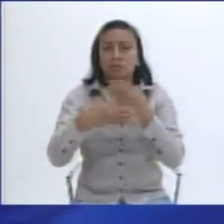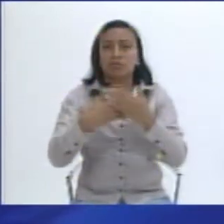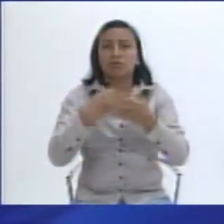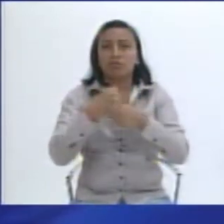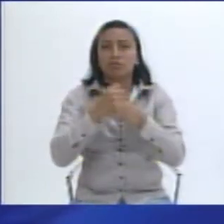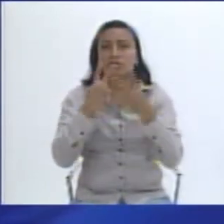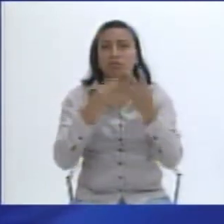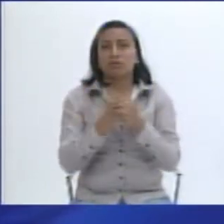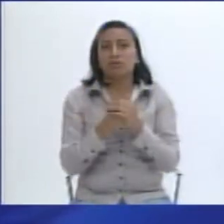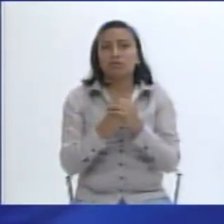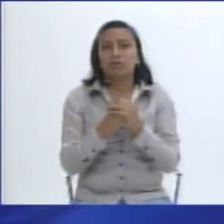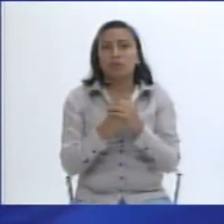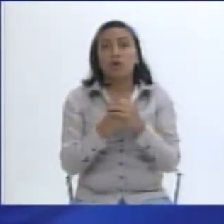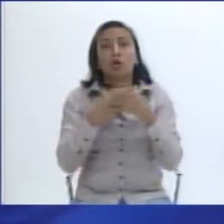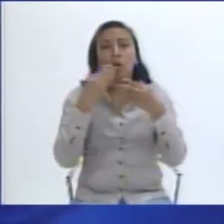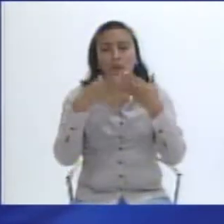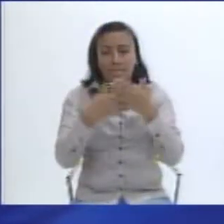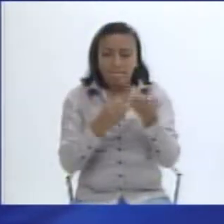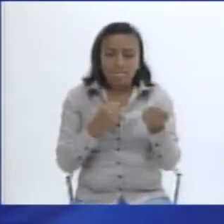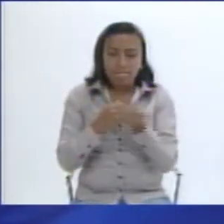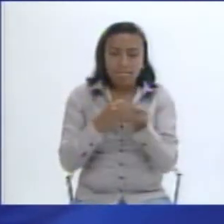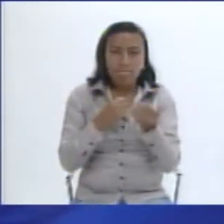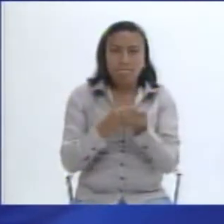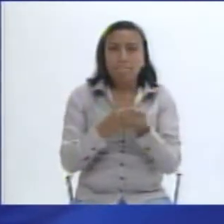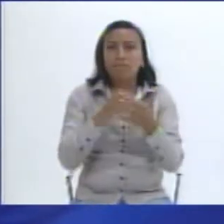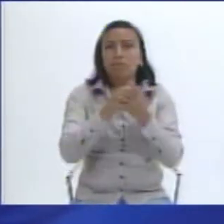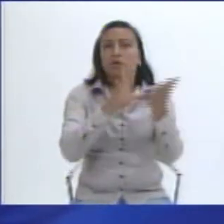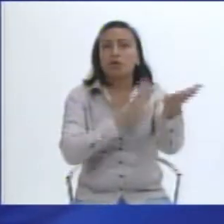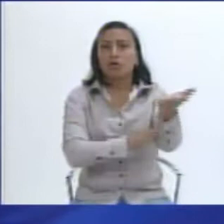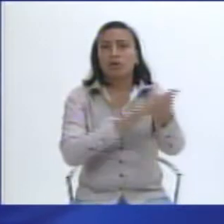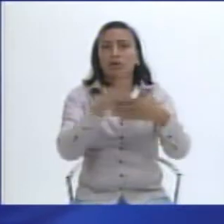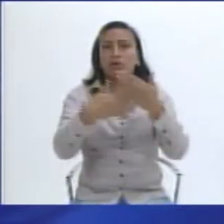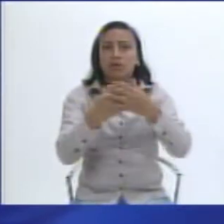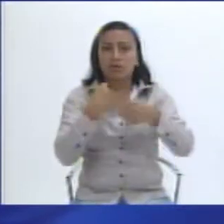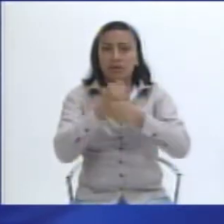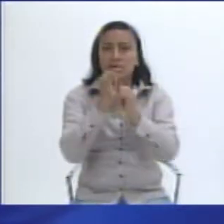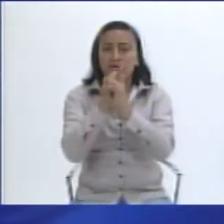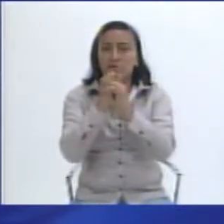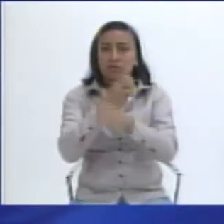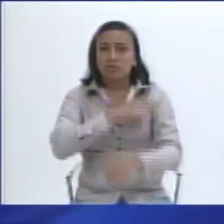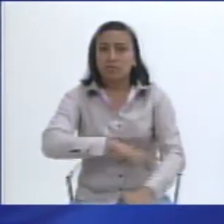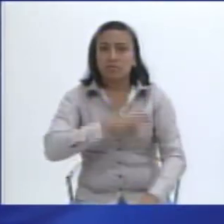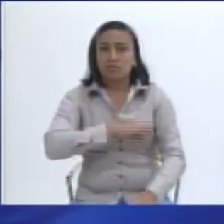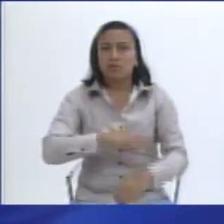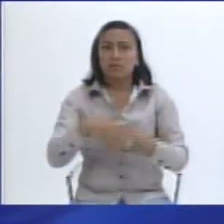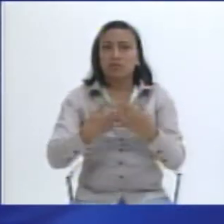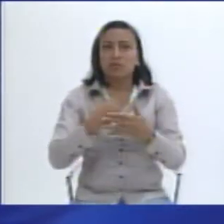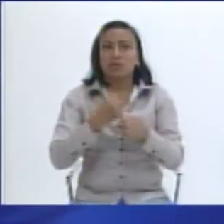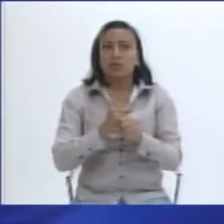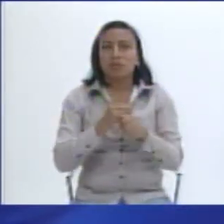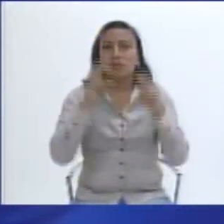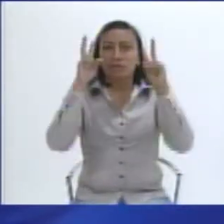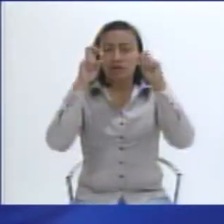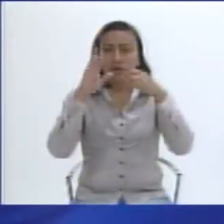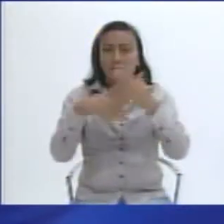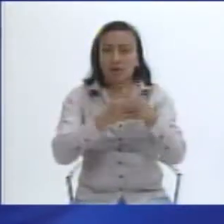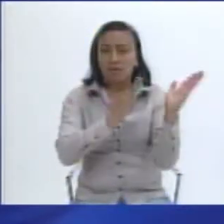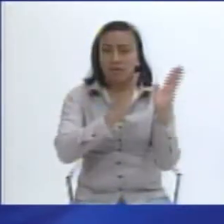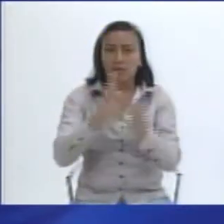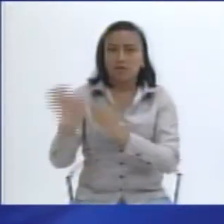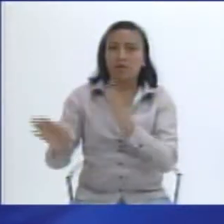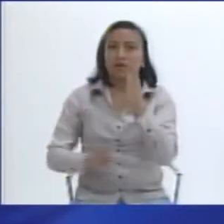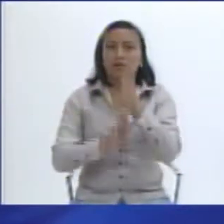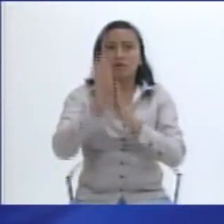enfocado en fortalecer la institucionalidad de los GATS, sobre todo en la gestión de la planificación de desarrollo